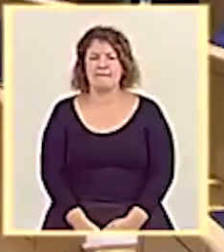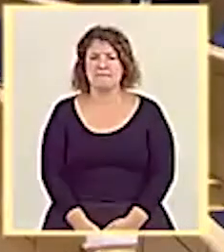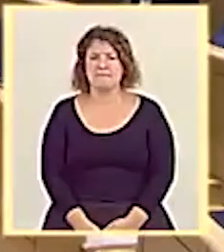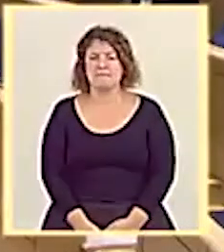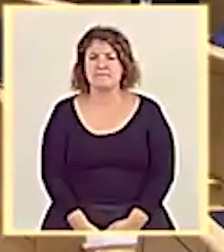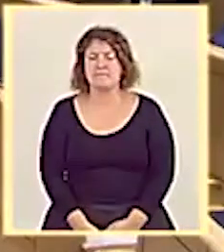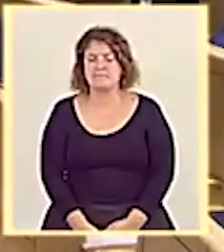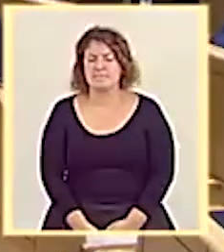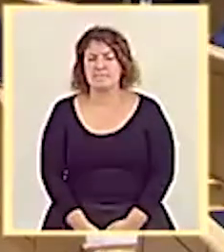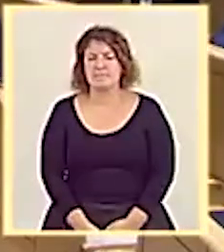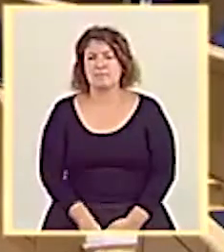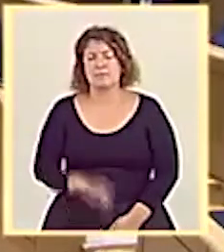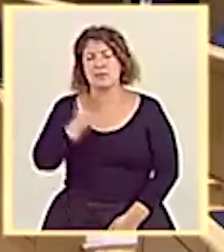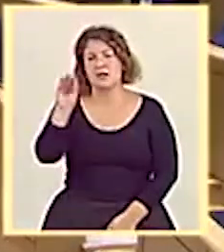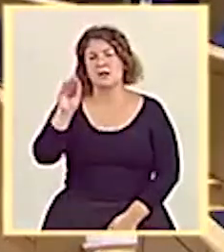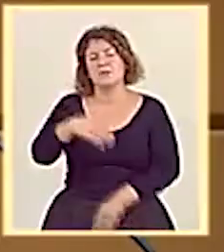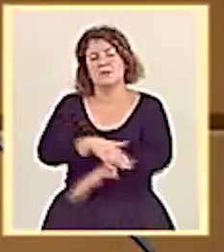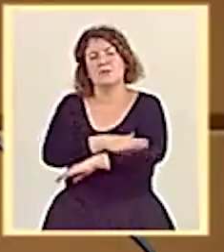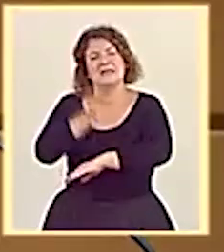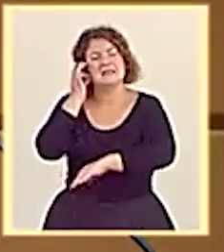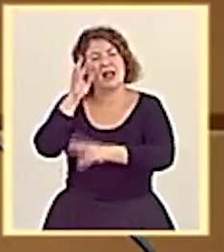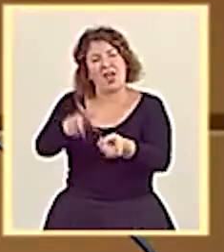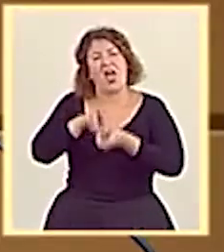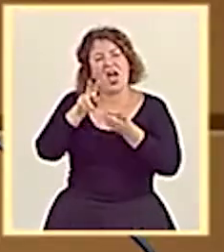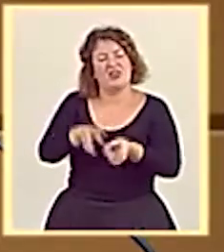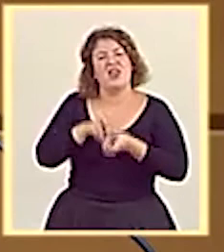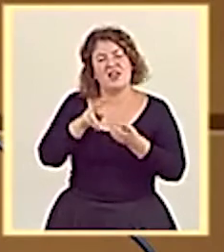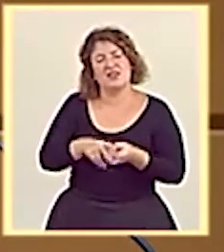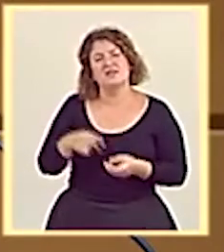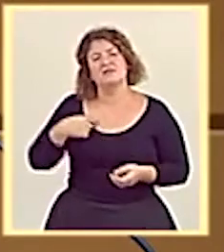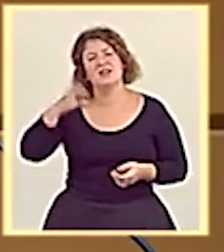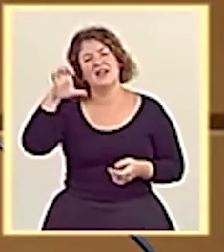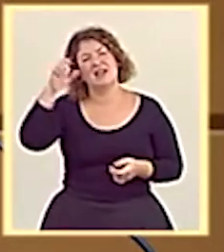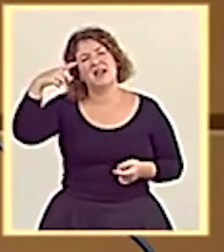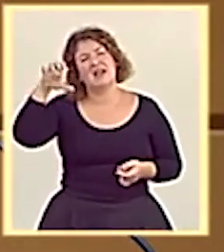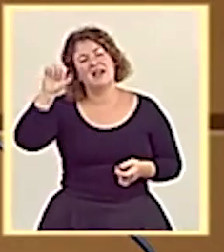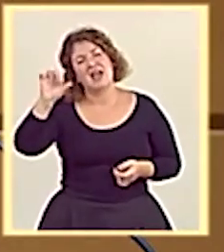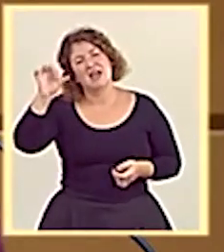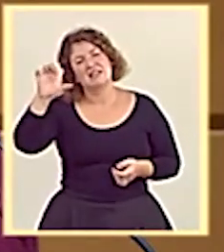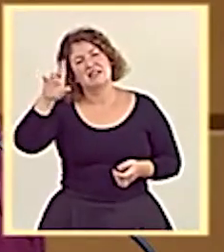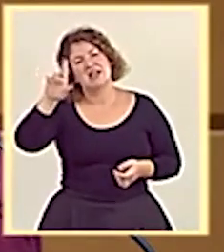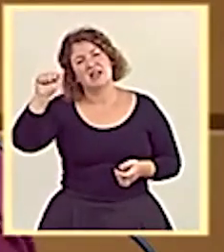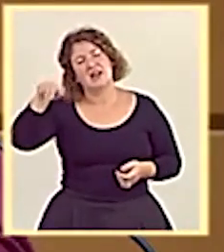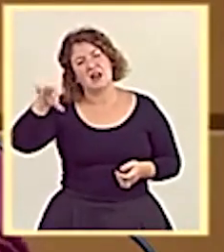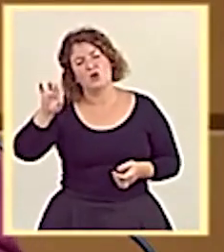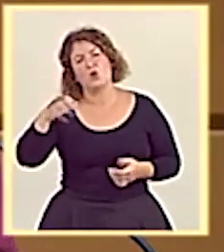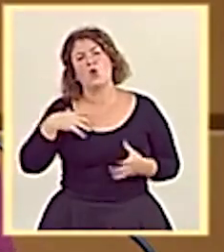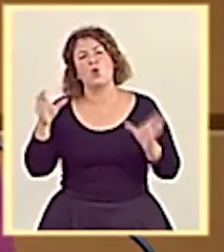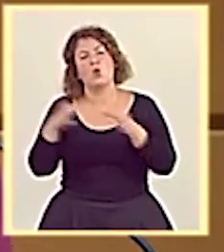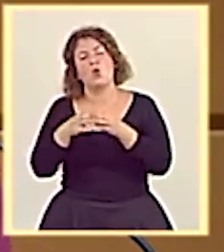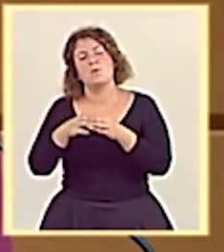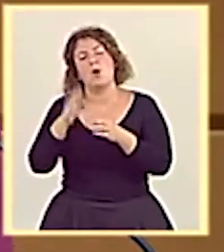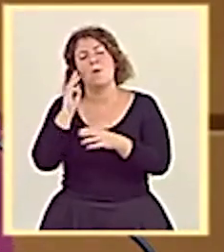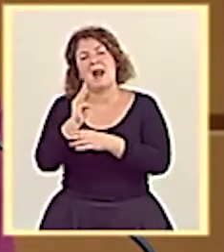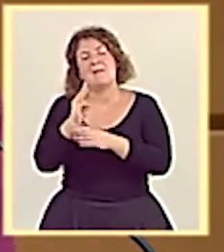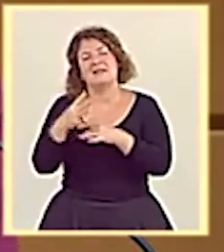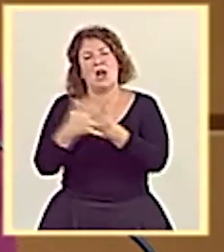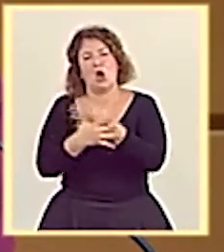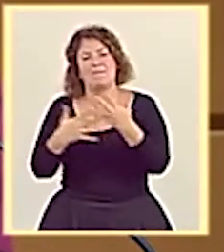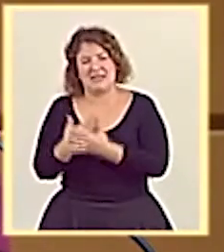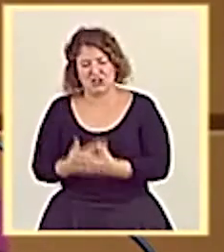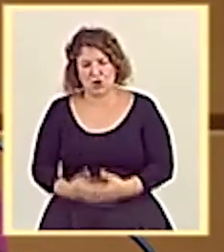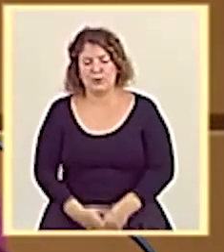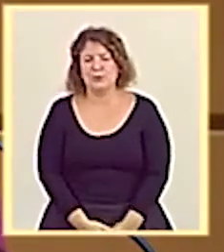Pregunta dirigida a la señora ministra de Hacienda del senador Egea Serrano del Grupo Parlamentario Mixto. Tiene la palabra su senador.